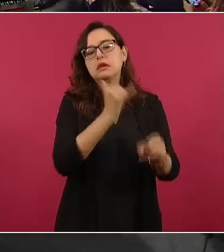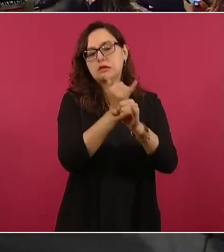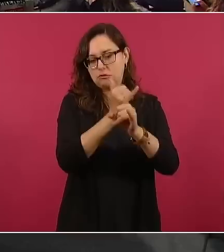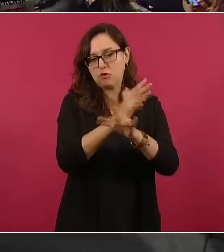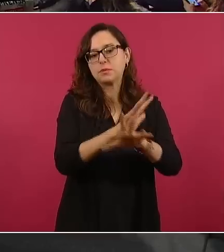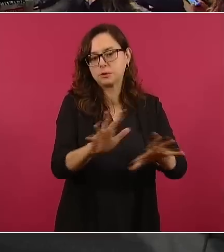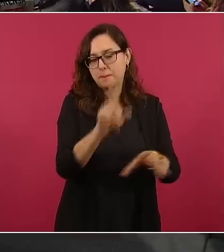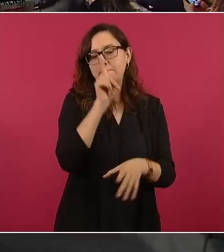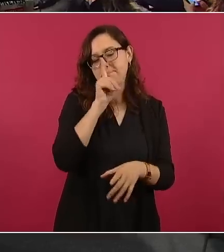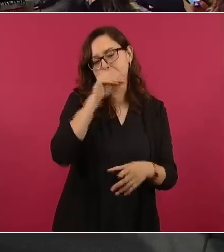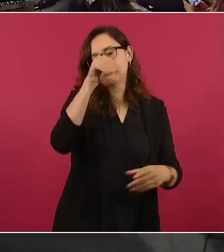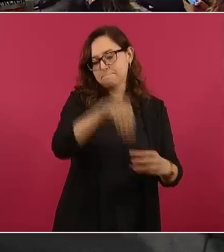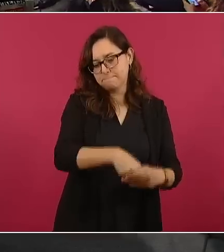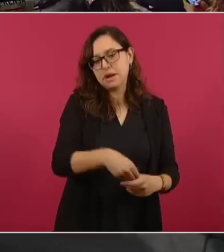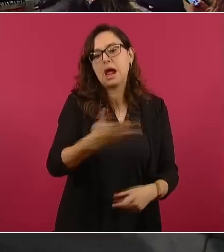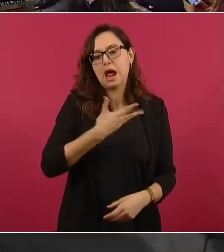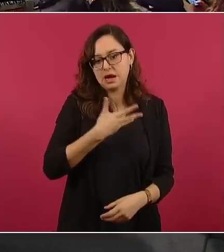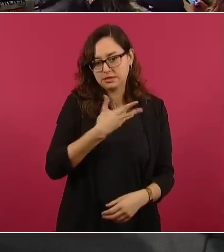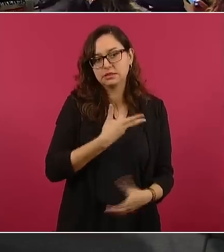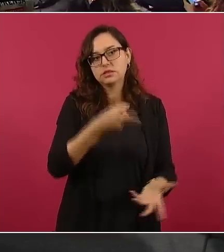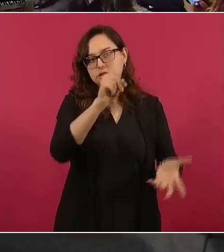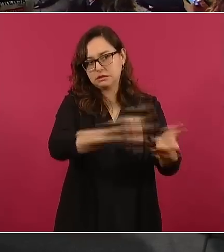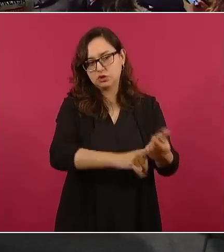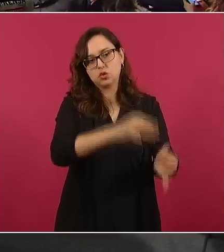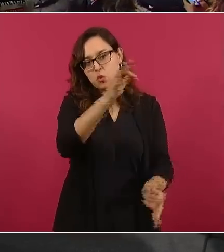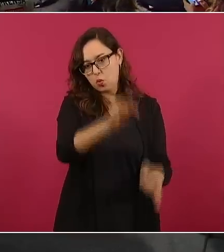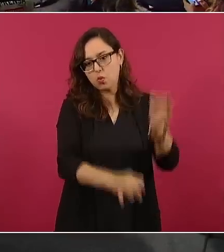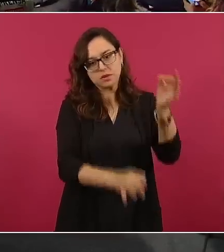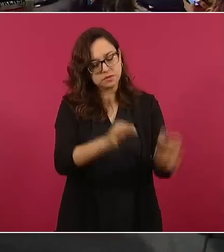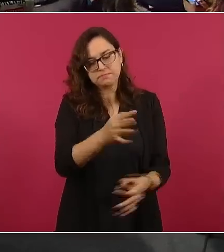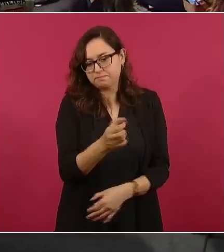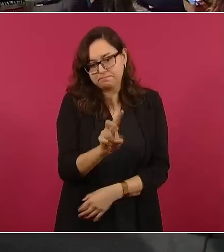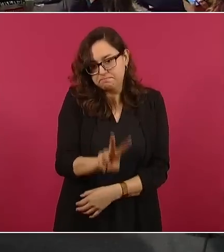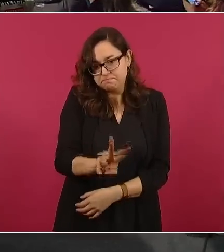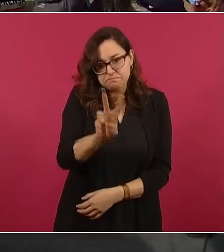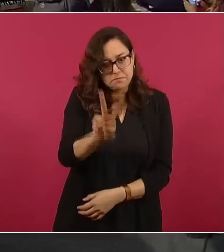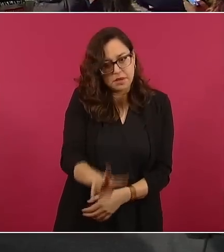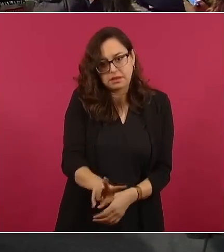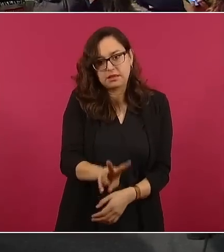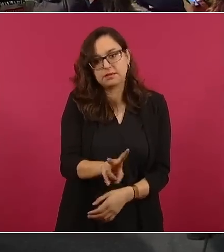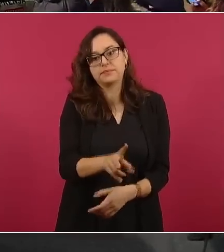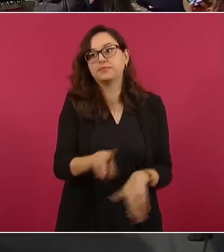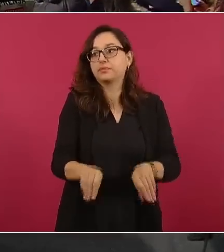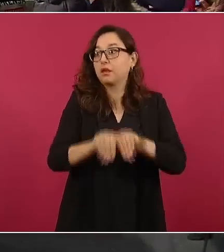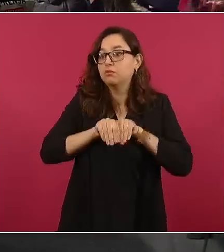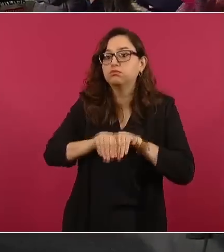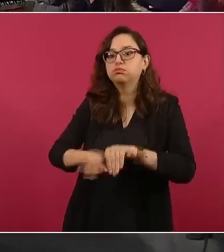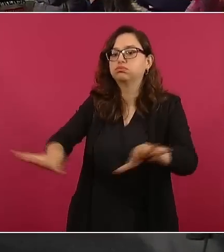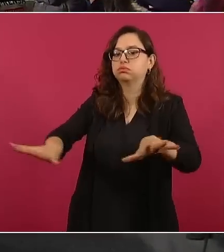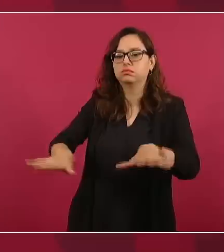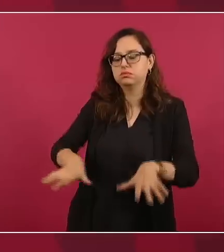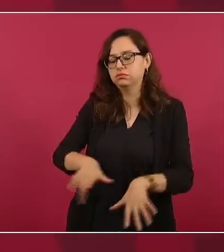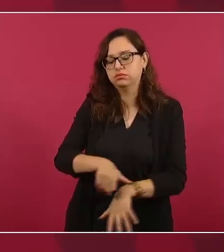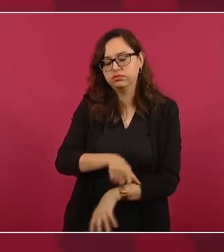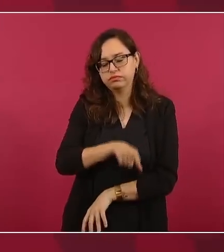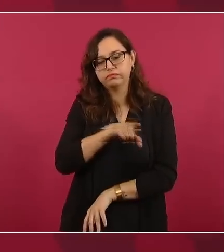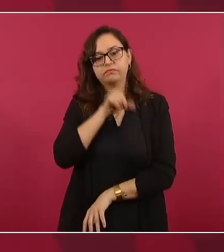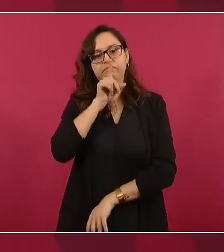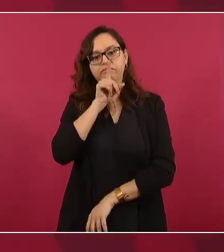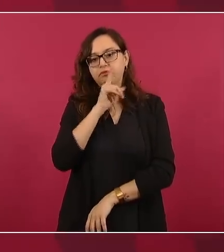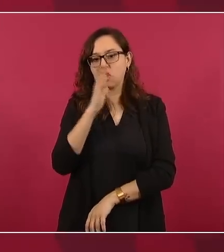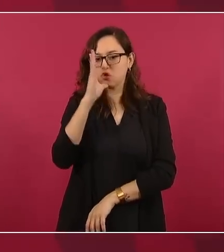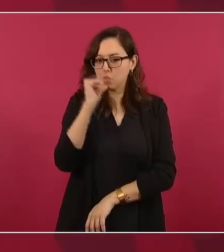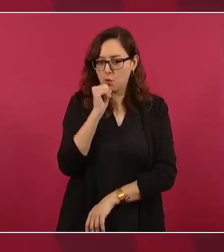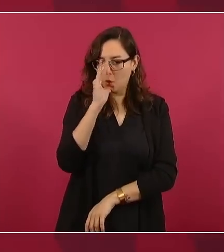en el que no se pueden dar a conocer datos, pero